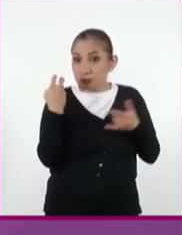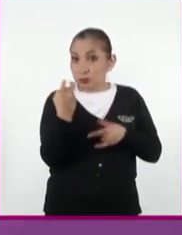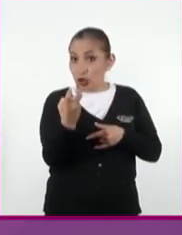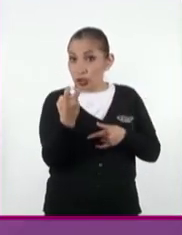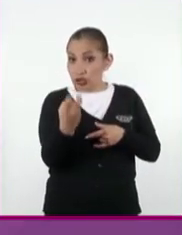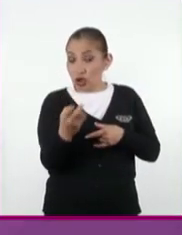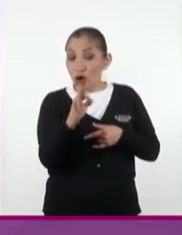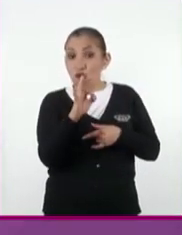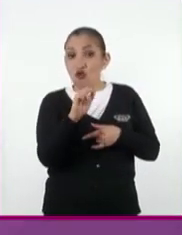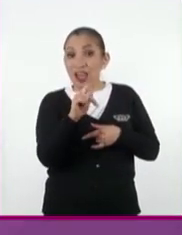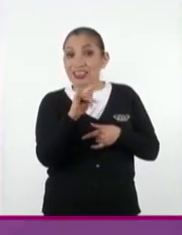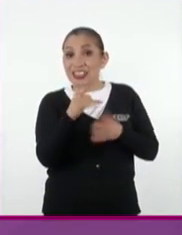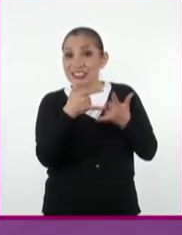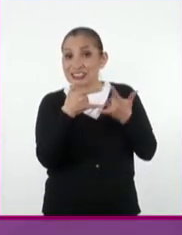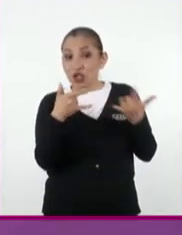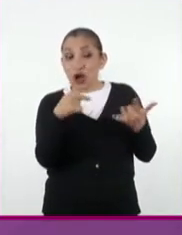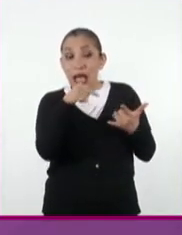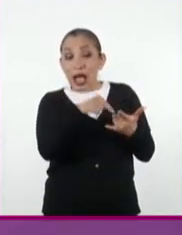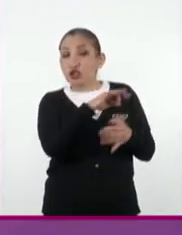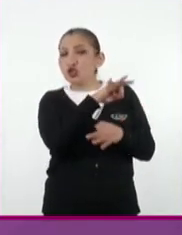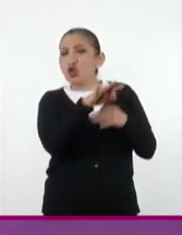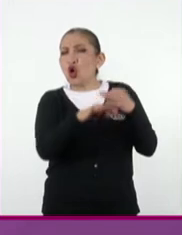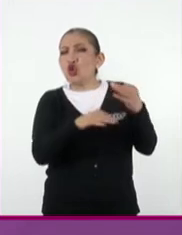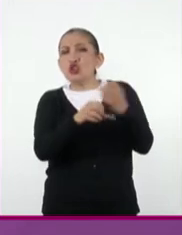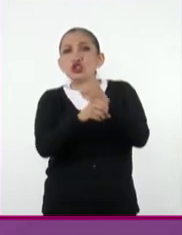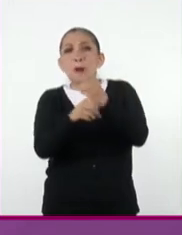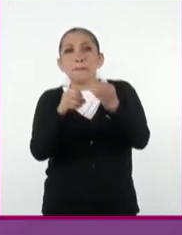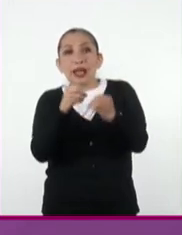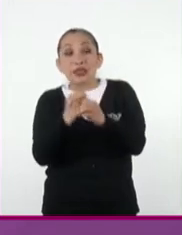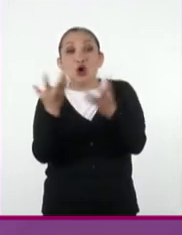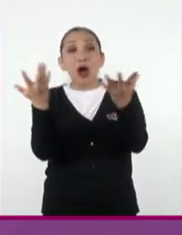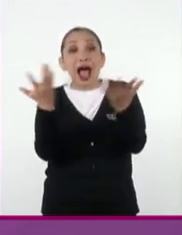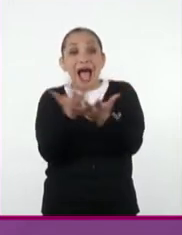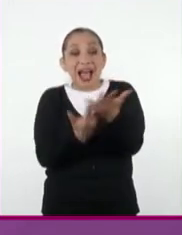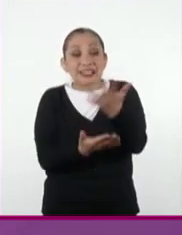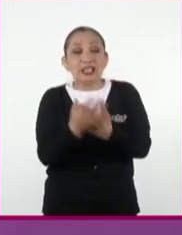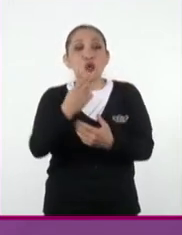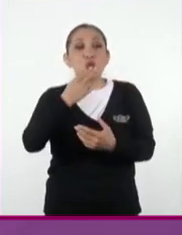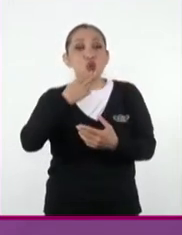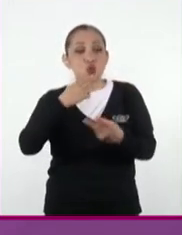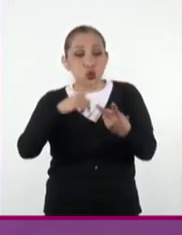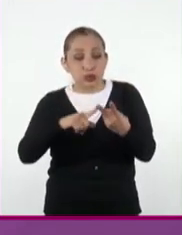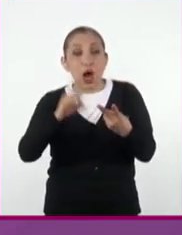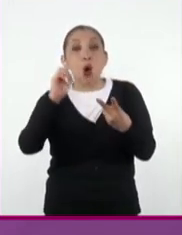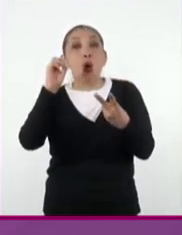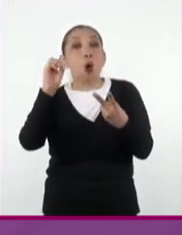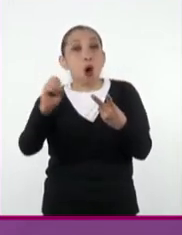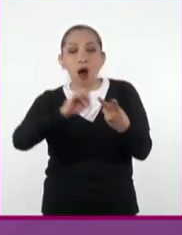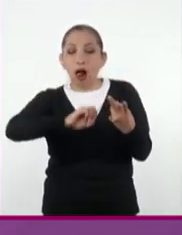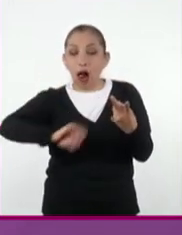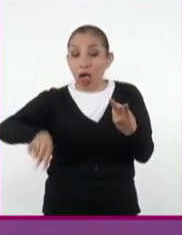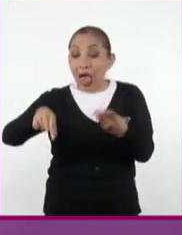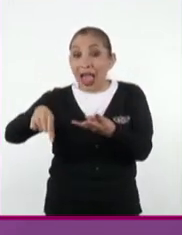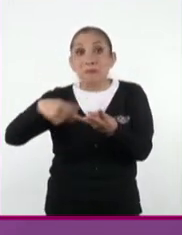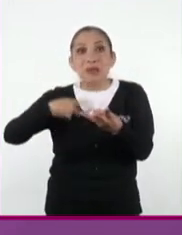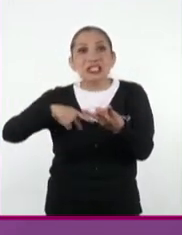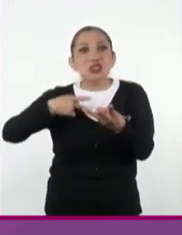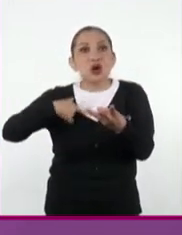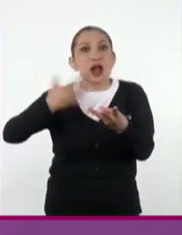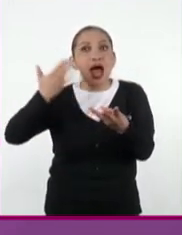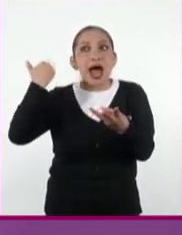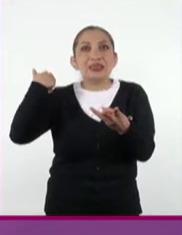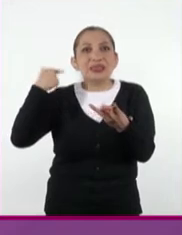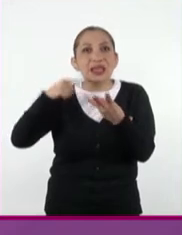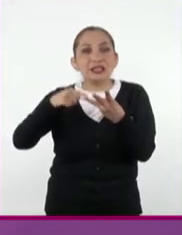Las fuentes históricas son todos aquellos objetos creados, utilizados y o desechados por los seres humanos,